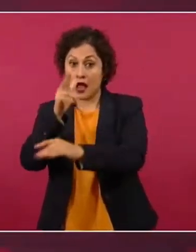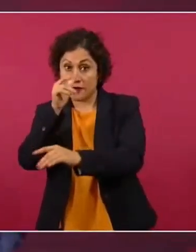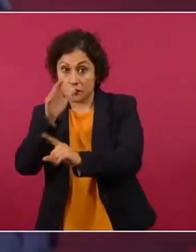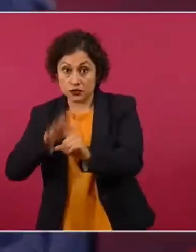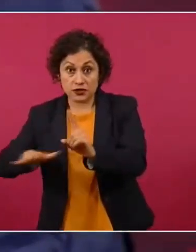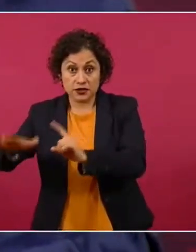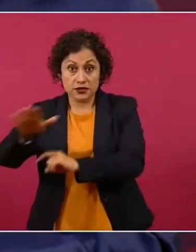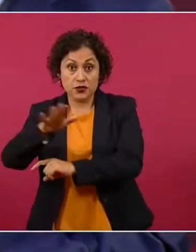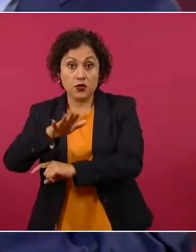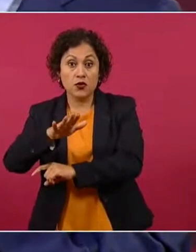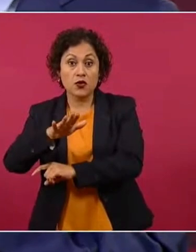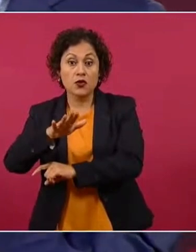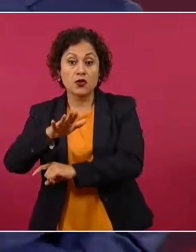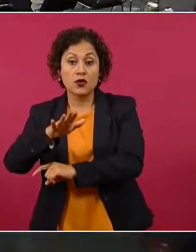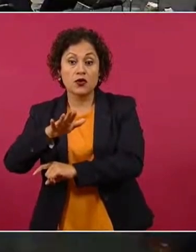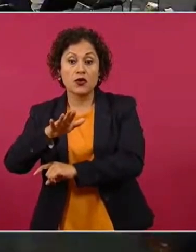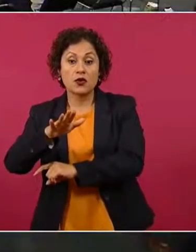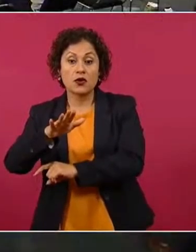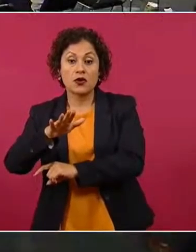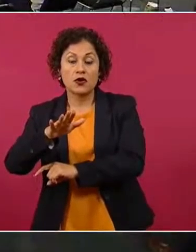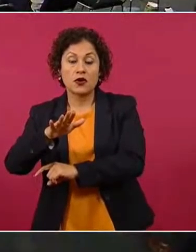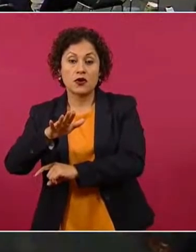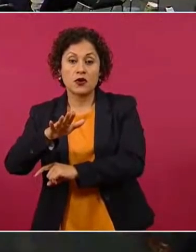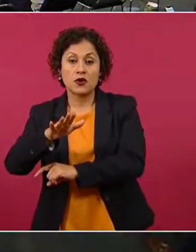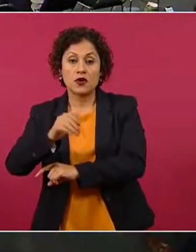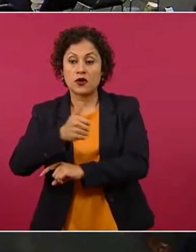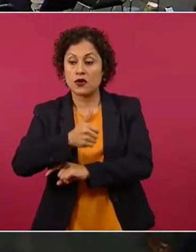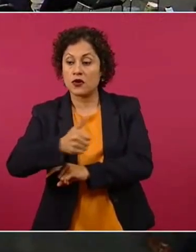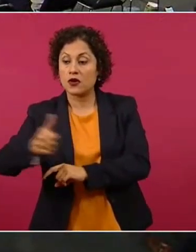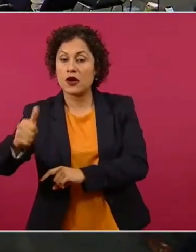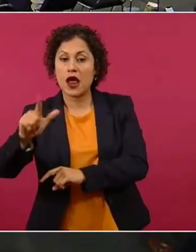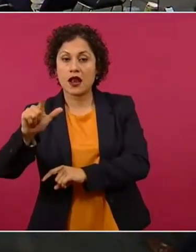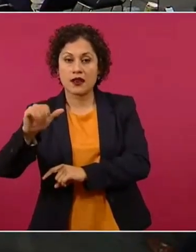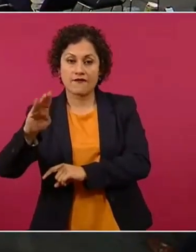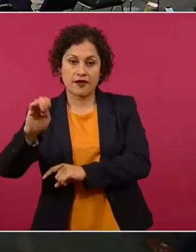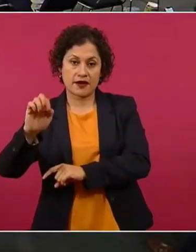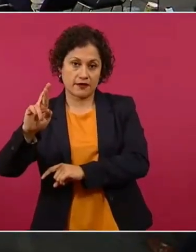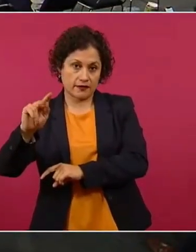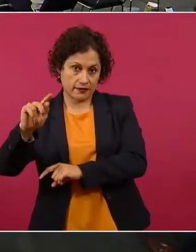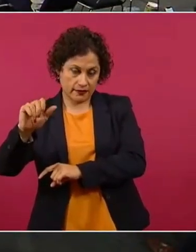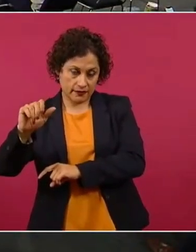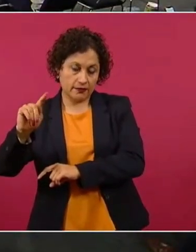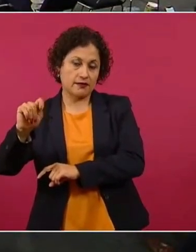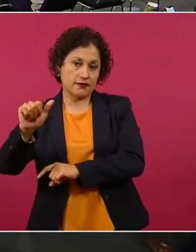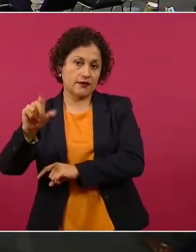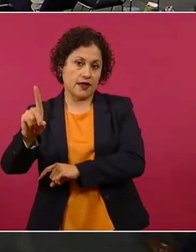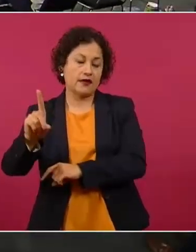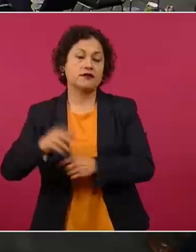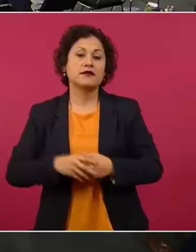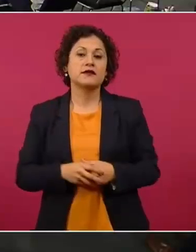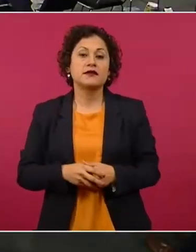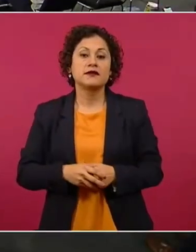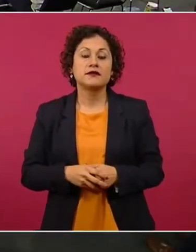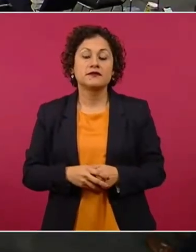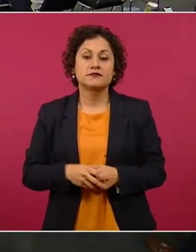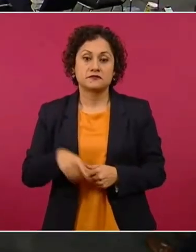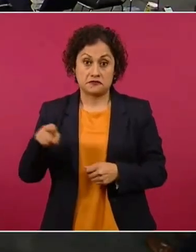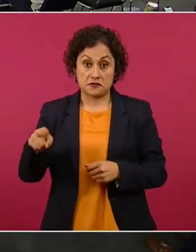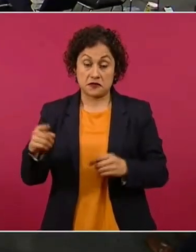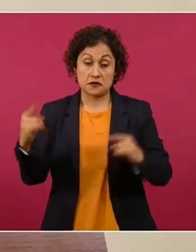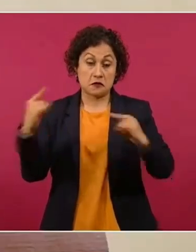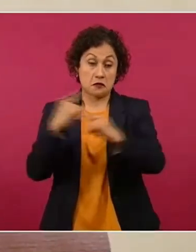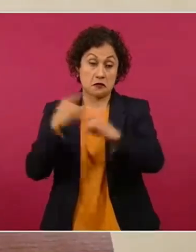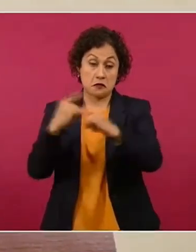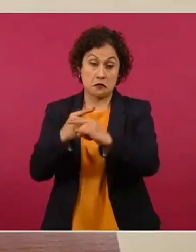hasta Libertad. O sea, una carretera que estaba llena de